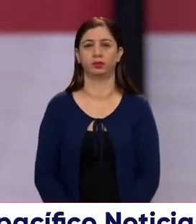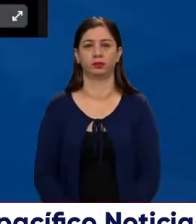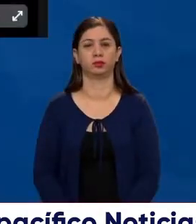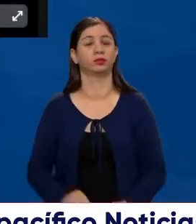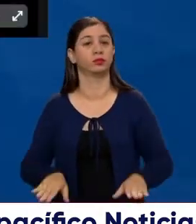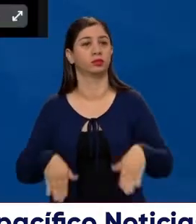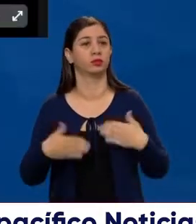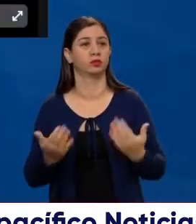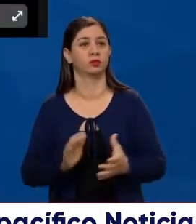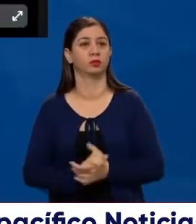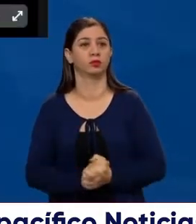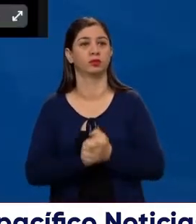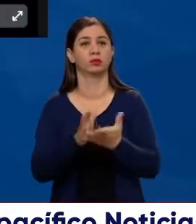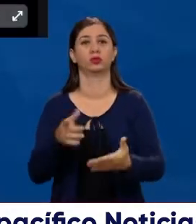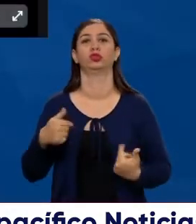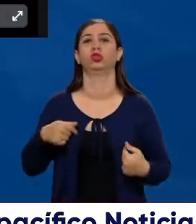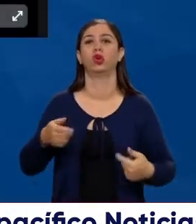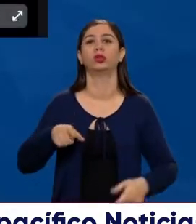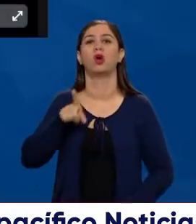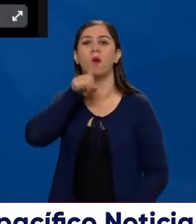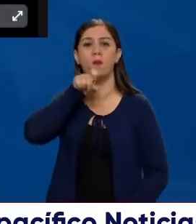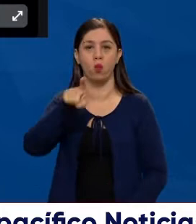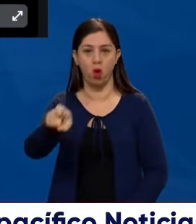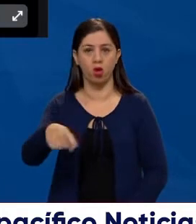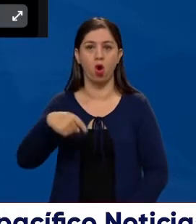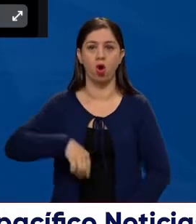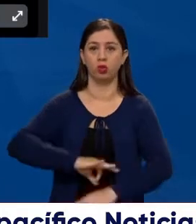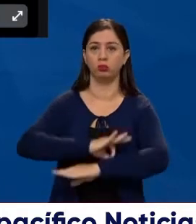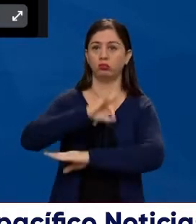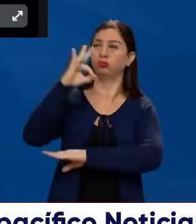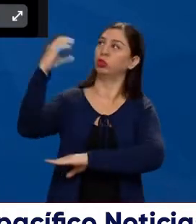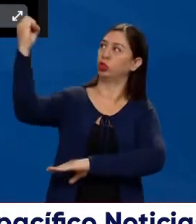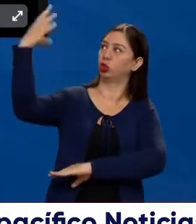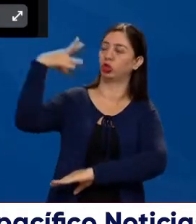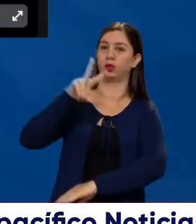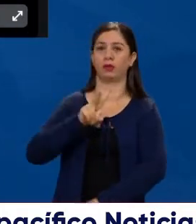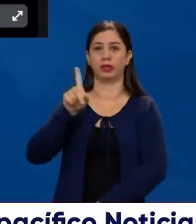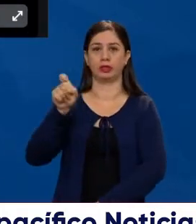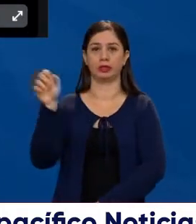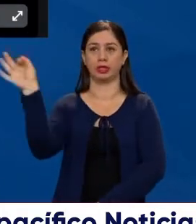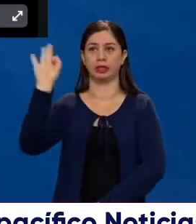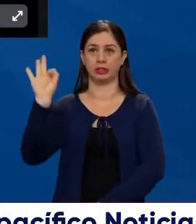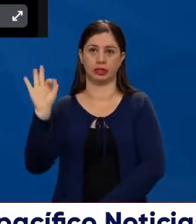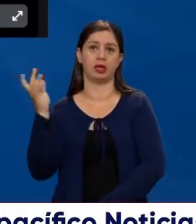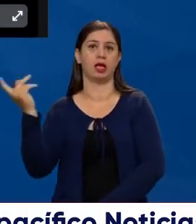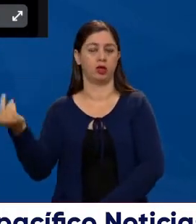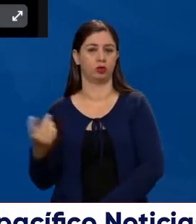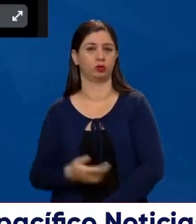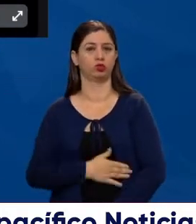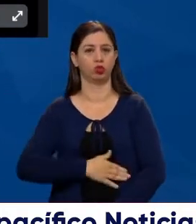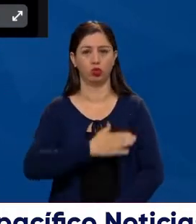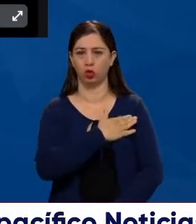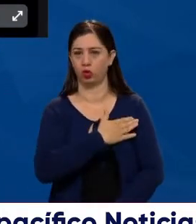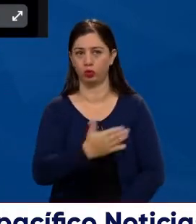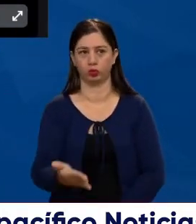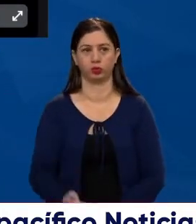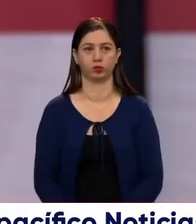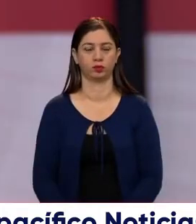¿Cómo está? Les saludo aquí de Bucaramanga, hoy un día soleado, 26 grados de temperatura, a sus órdenes.